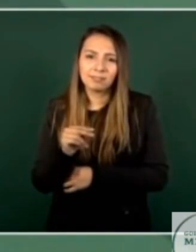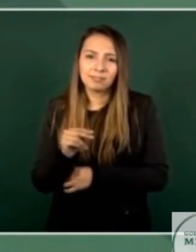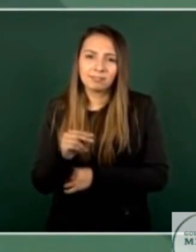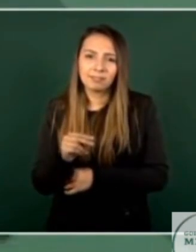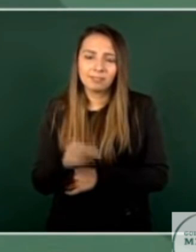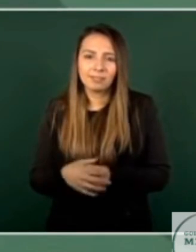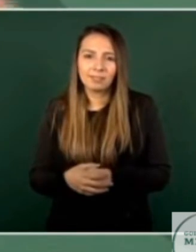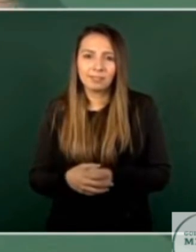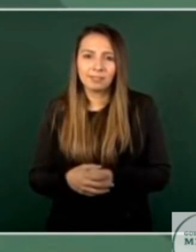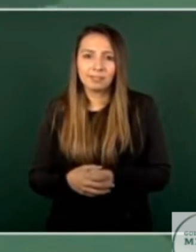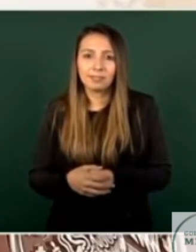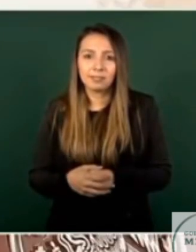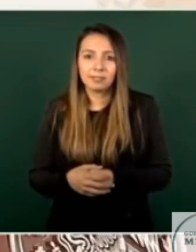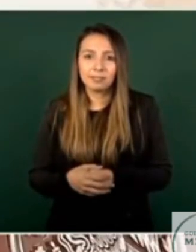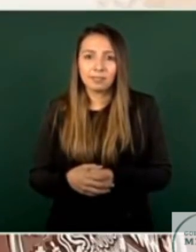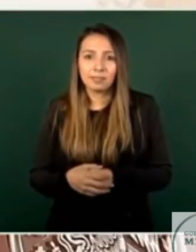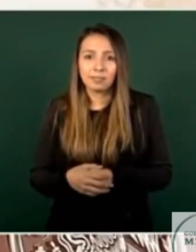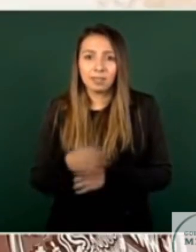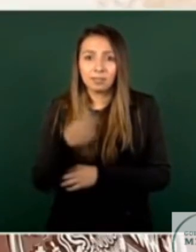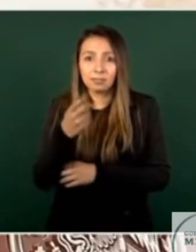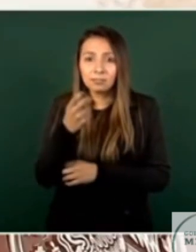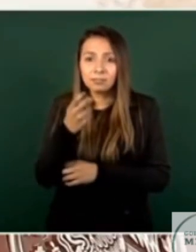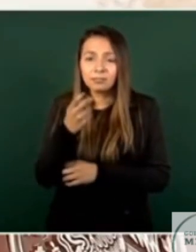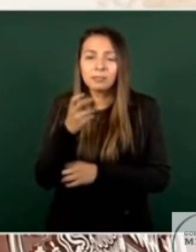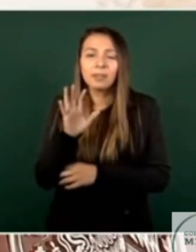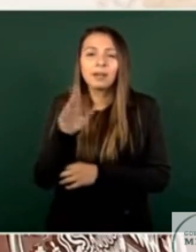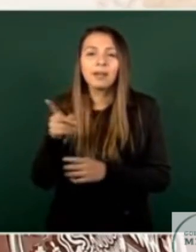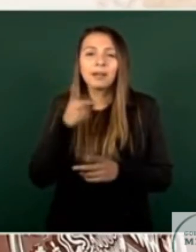eso es un cuento